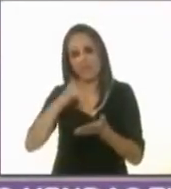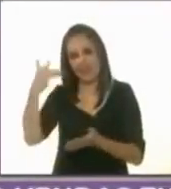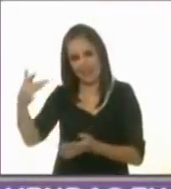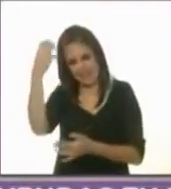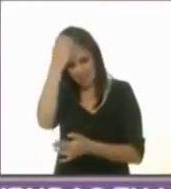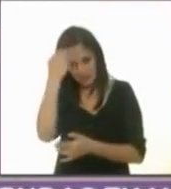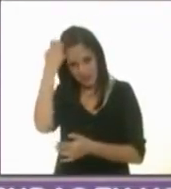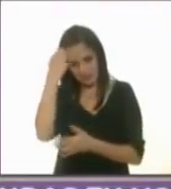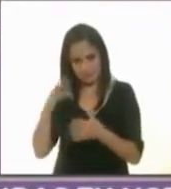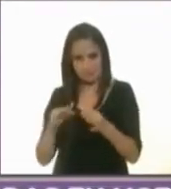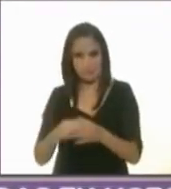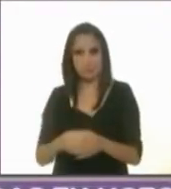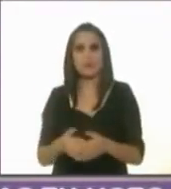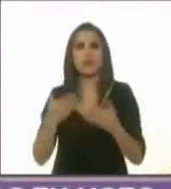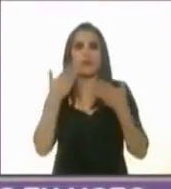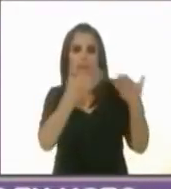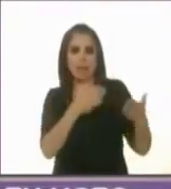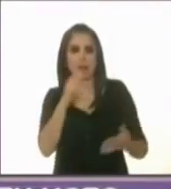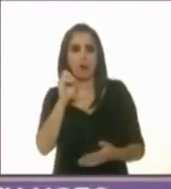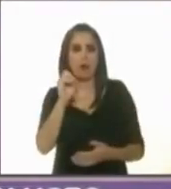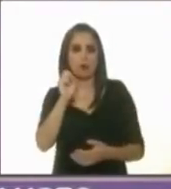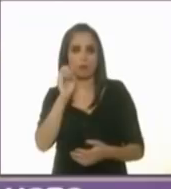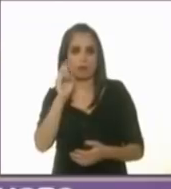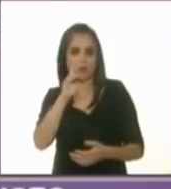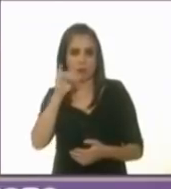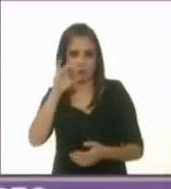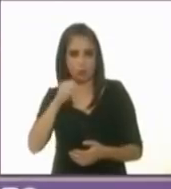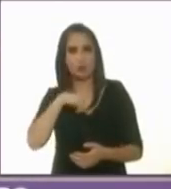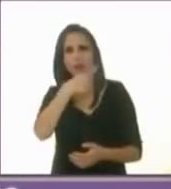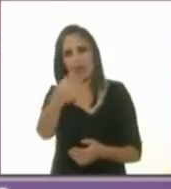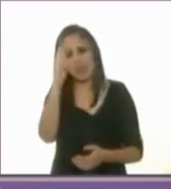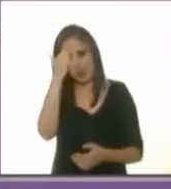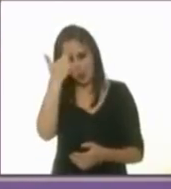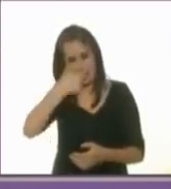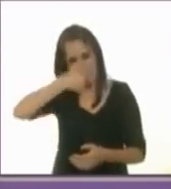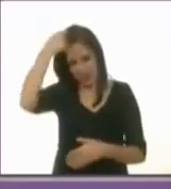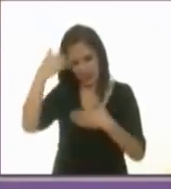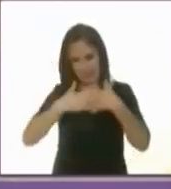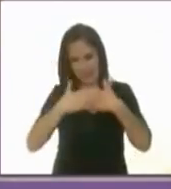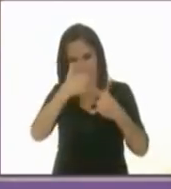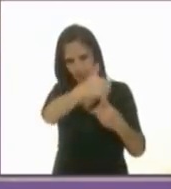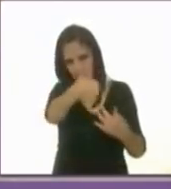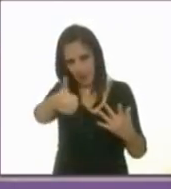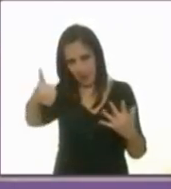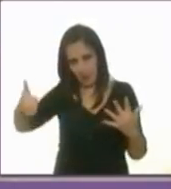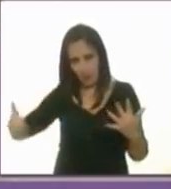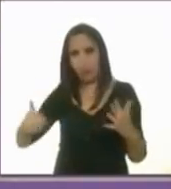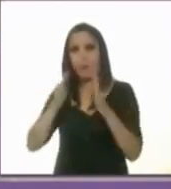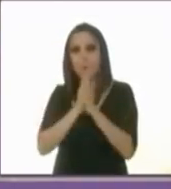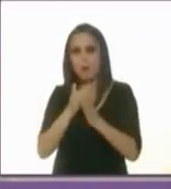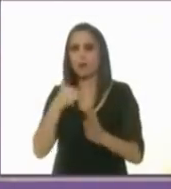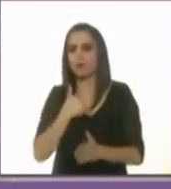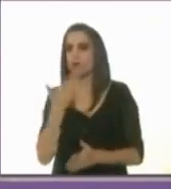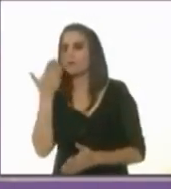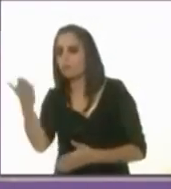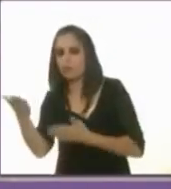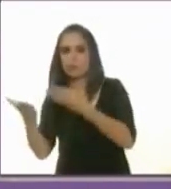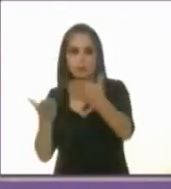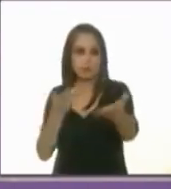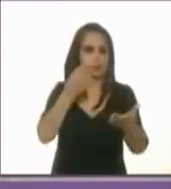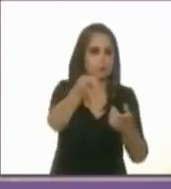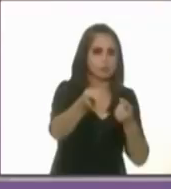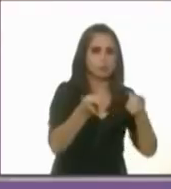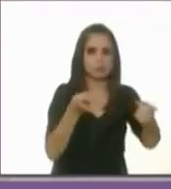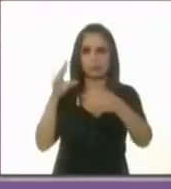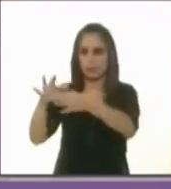Miquel Arreola, pidió el uso de la voz. Lorena Osornio, les recuerdo a los candidatos, vamos a ir dándoles el uso de la voz, como vayamos viendo